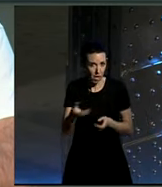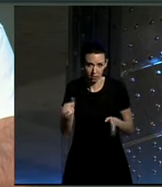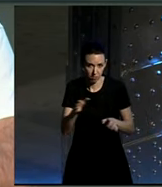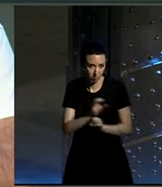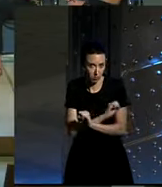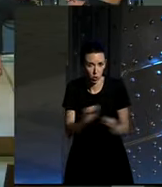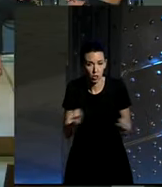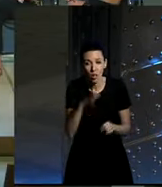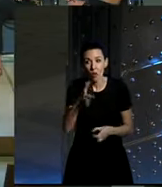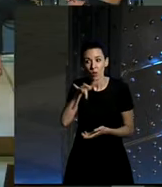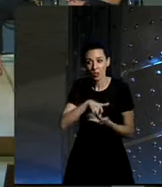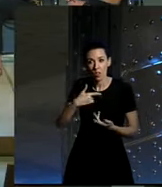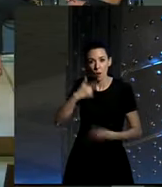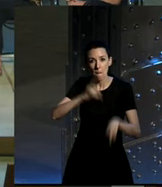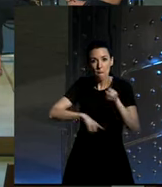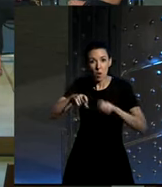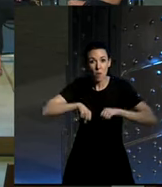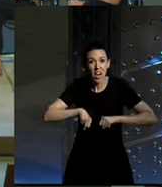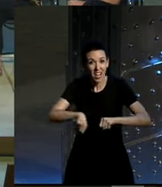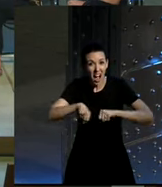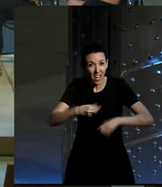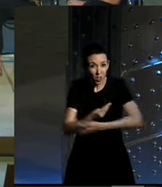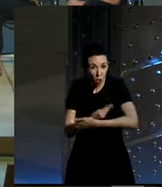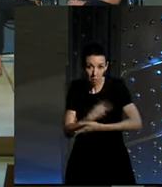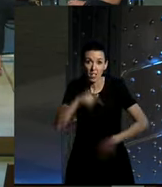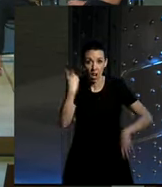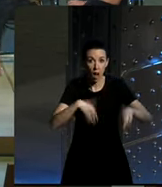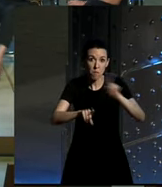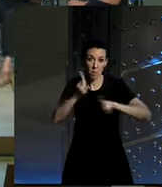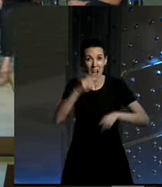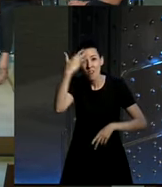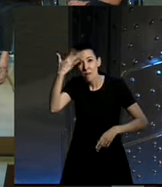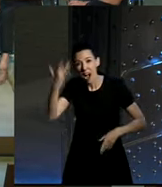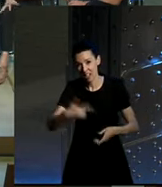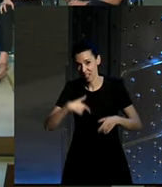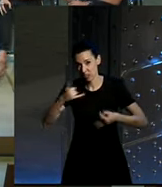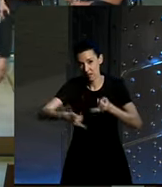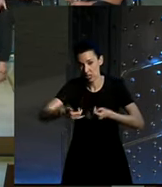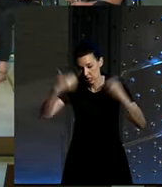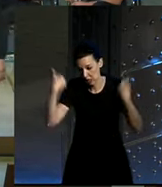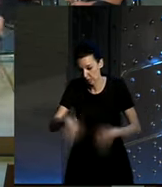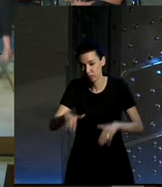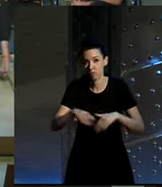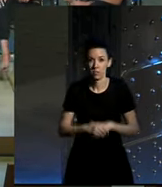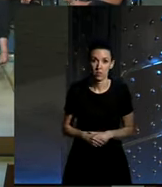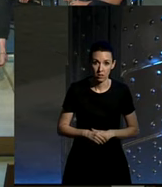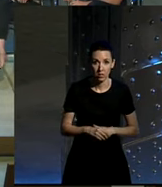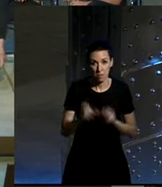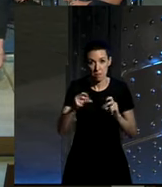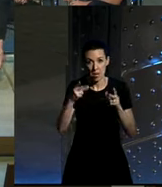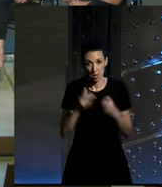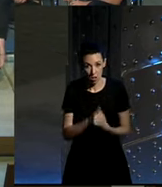sí porque yo tengo problemas con el carrito del niño o sea cuidado ¿cómo se te ocurre tener un niño? soy